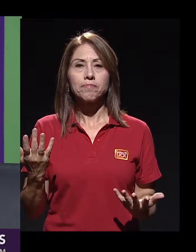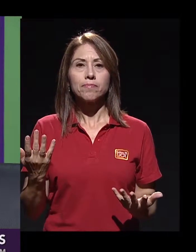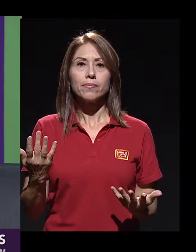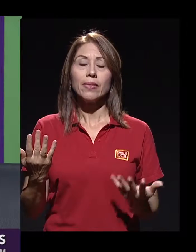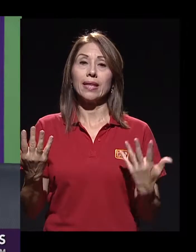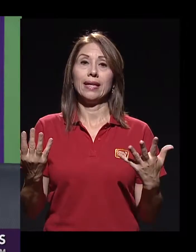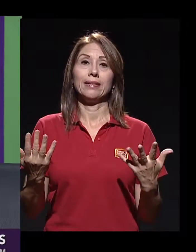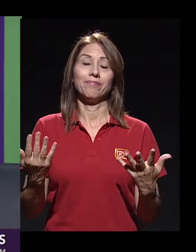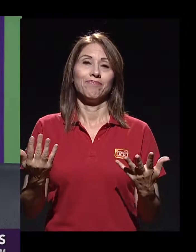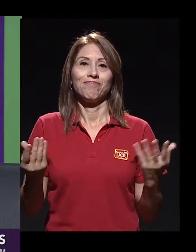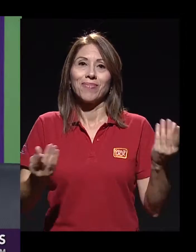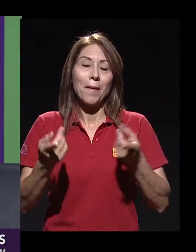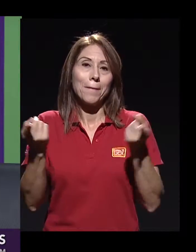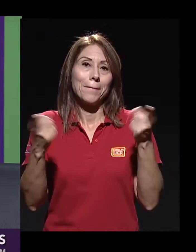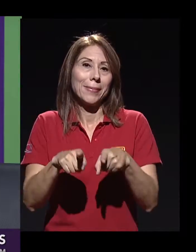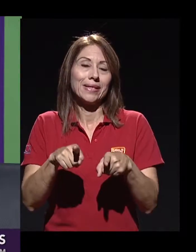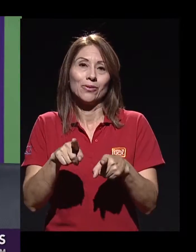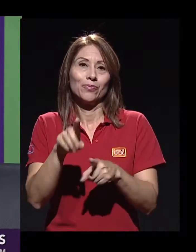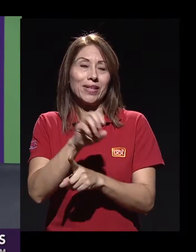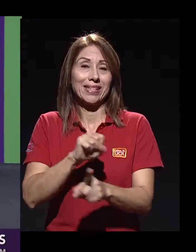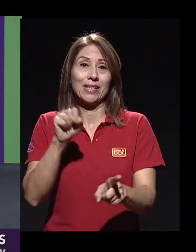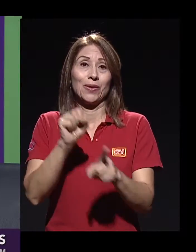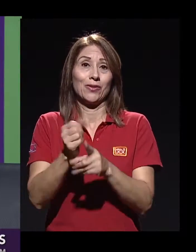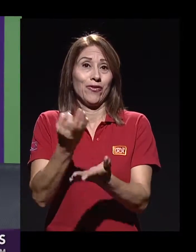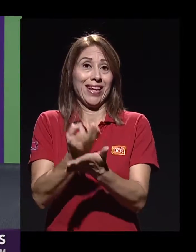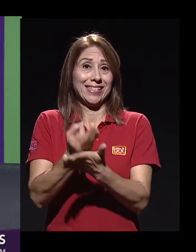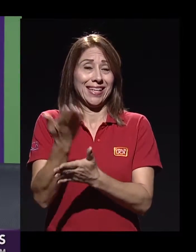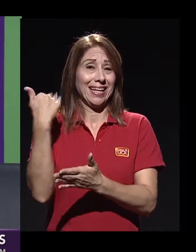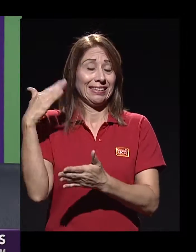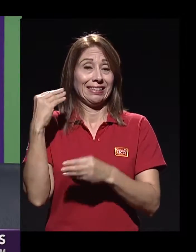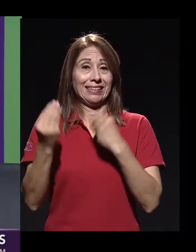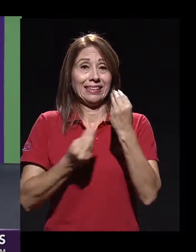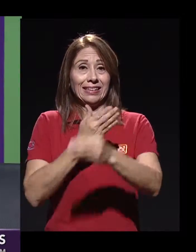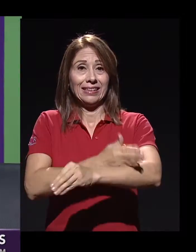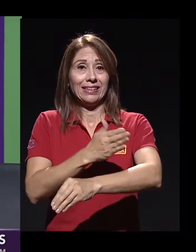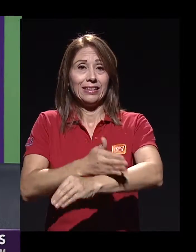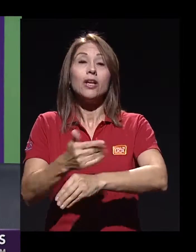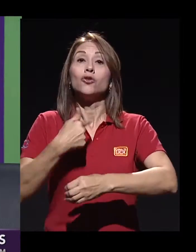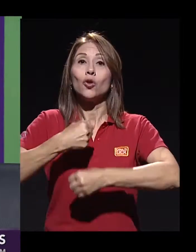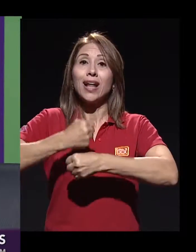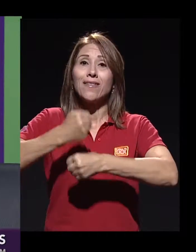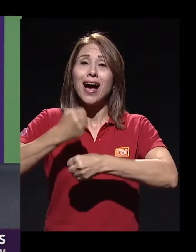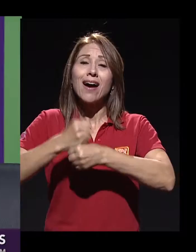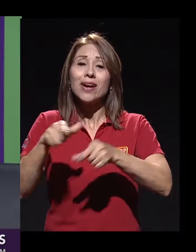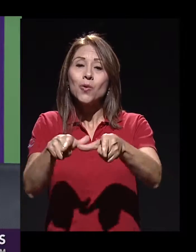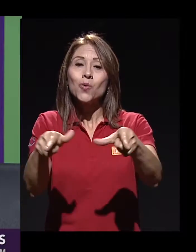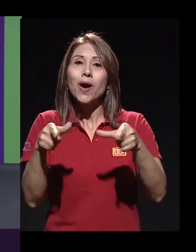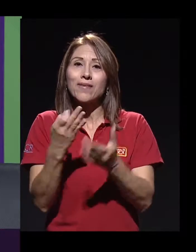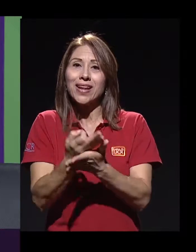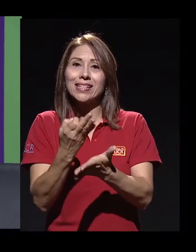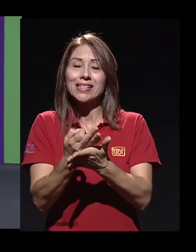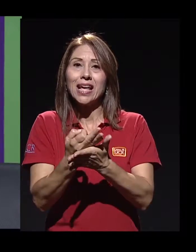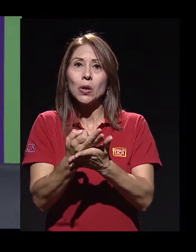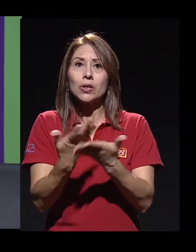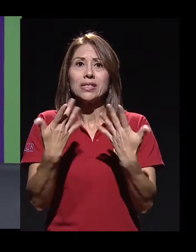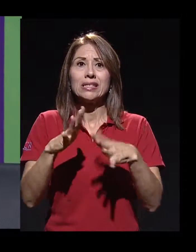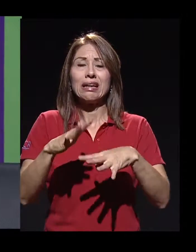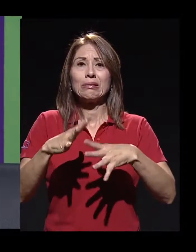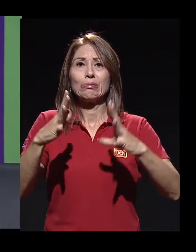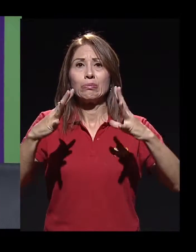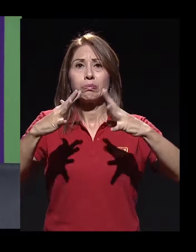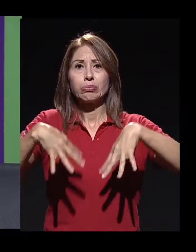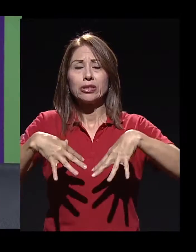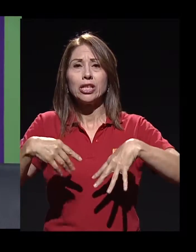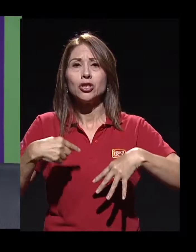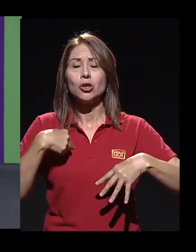descalabro, dijo yo, financiero que hubo, yo trabajaba en un puesto de bolsa y yo dije, señor, ¿y ahora